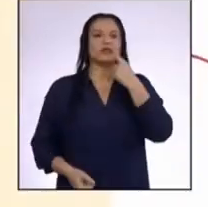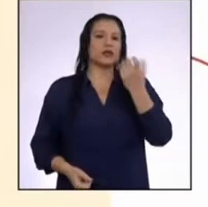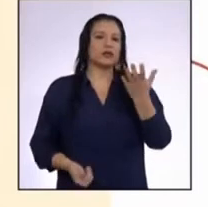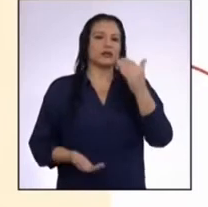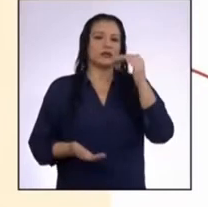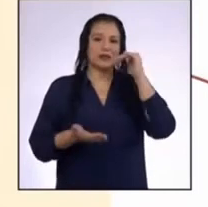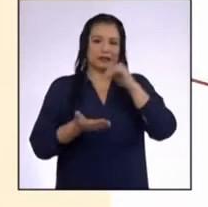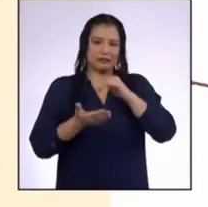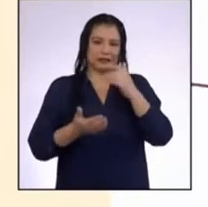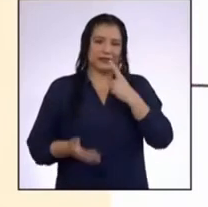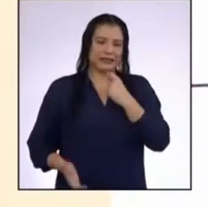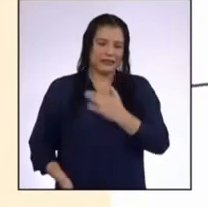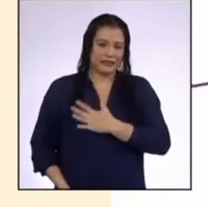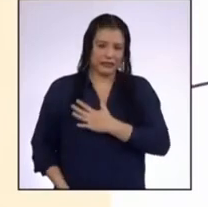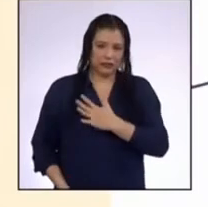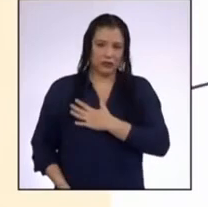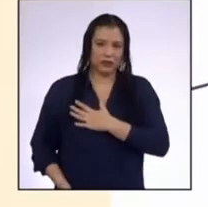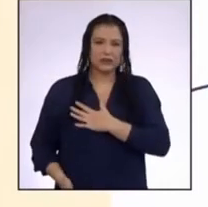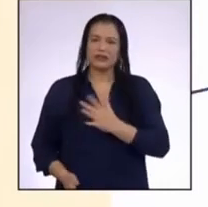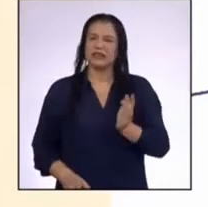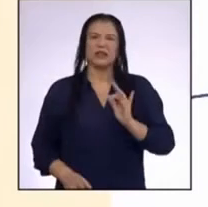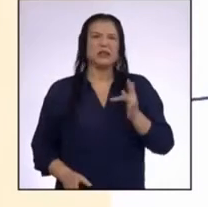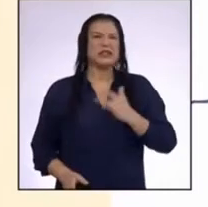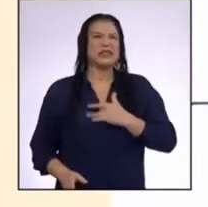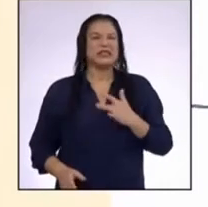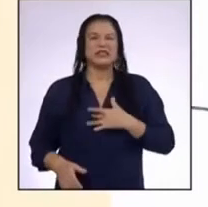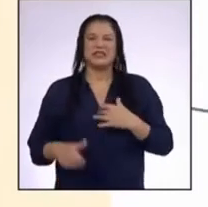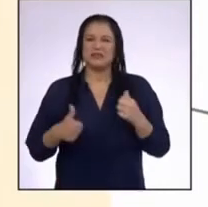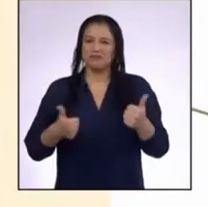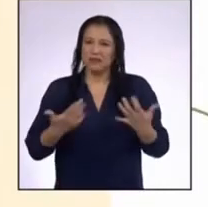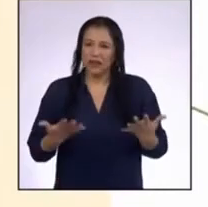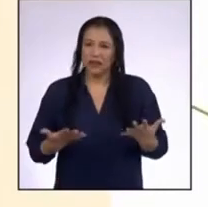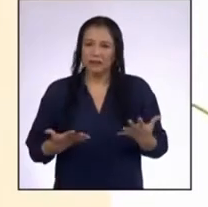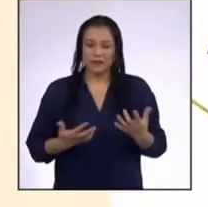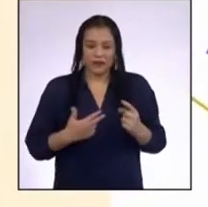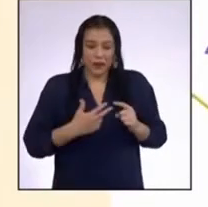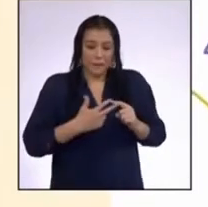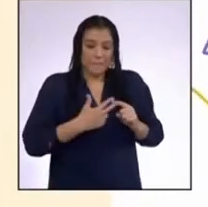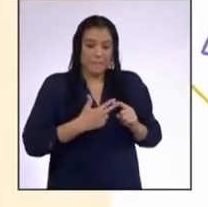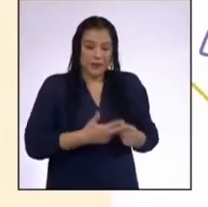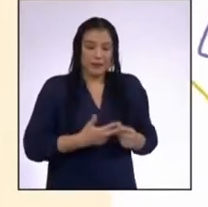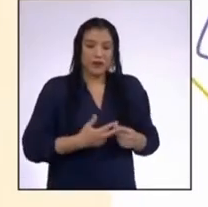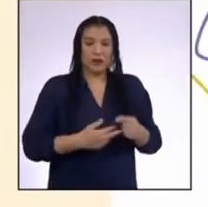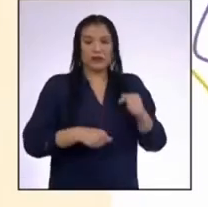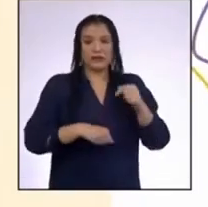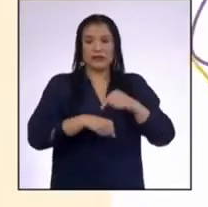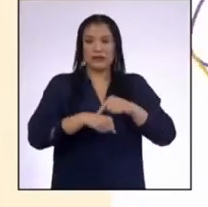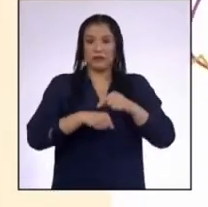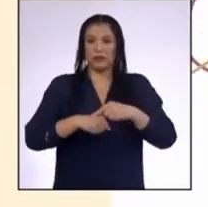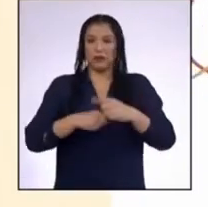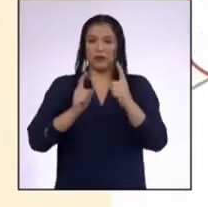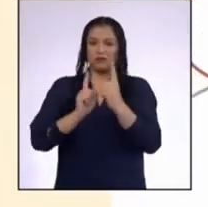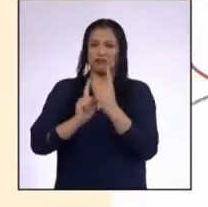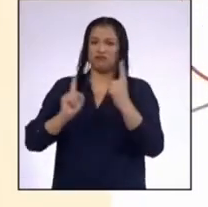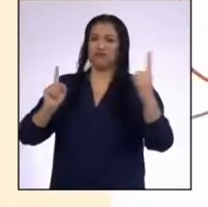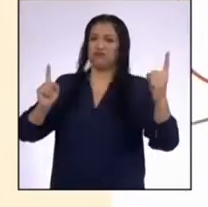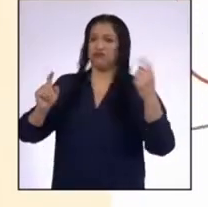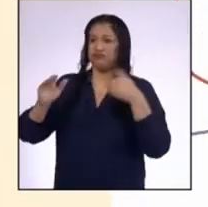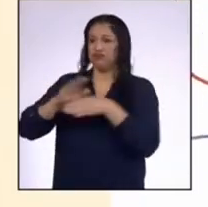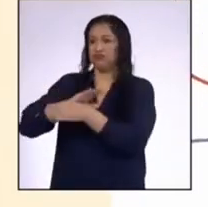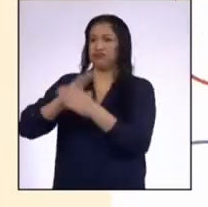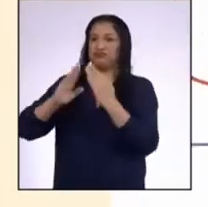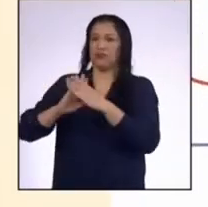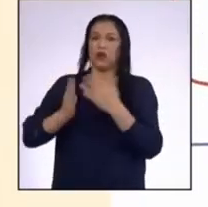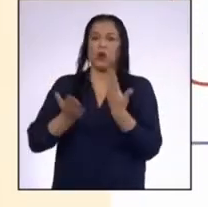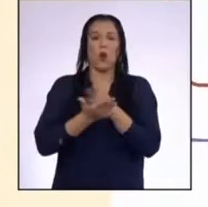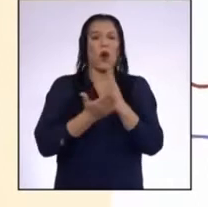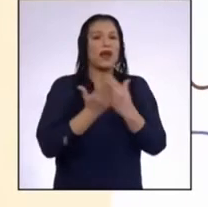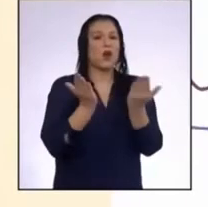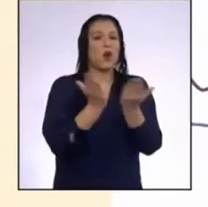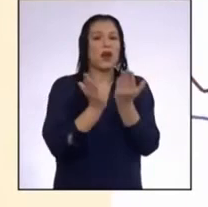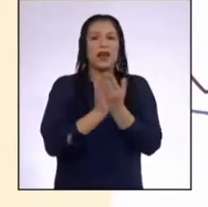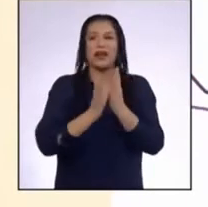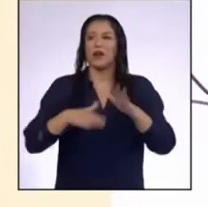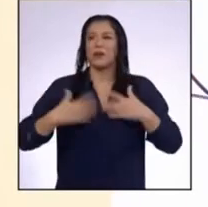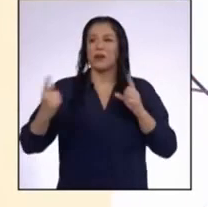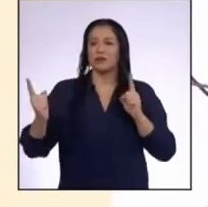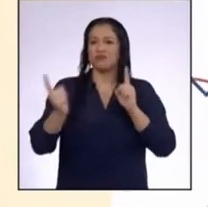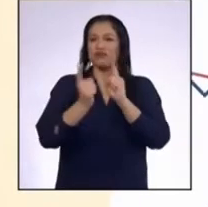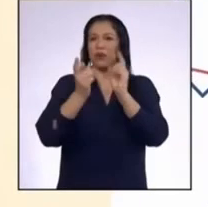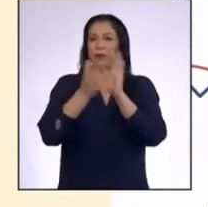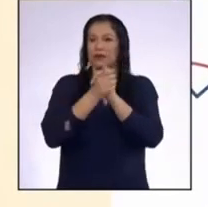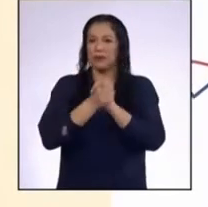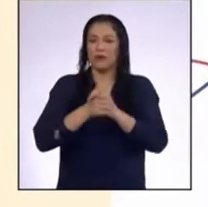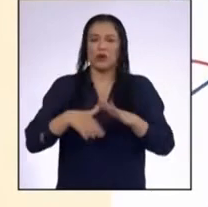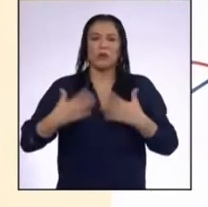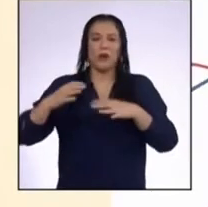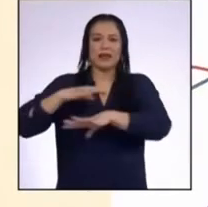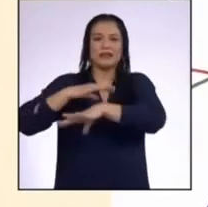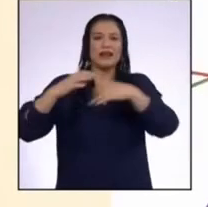secundaria La verdad es que no me he sentido muy bien Desde que empezó este periodo de aislamiento Sin colegio, sin estar con mis amigos, sin